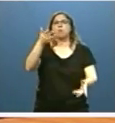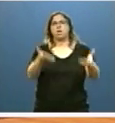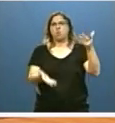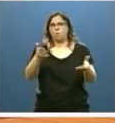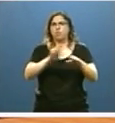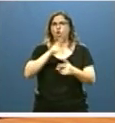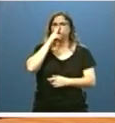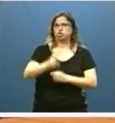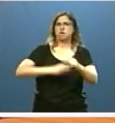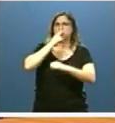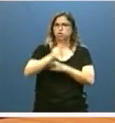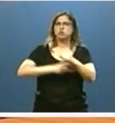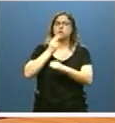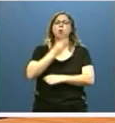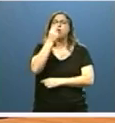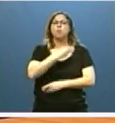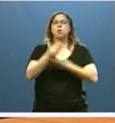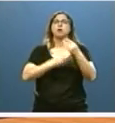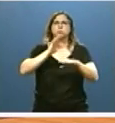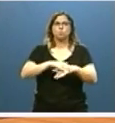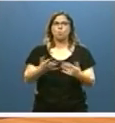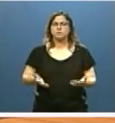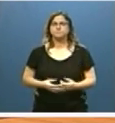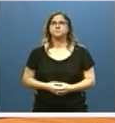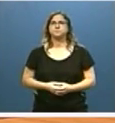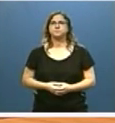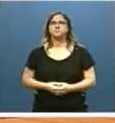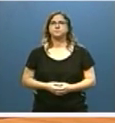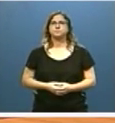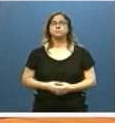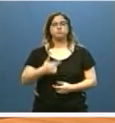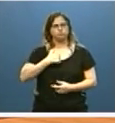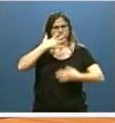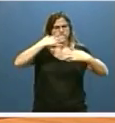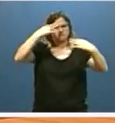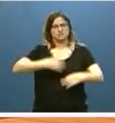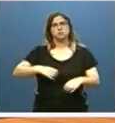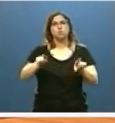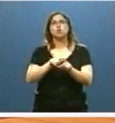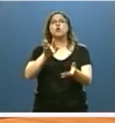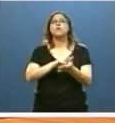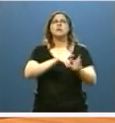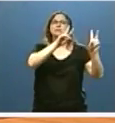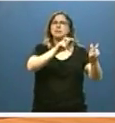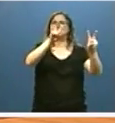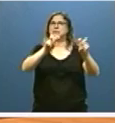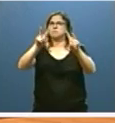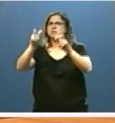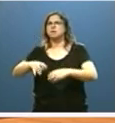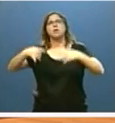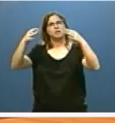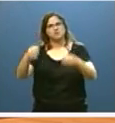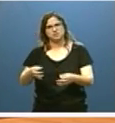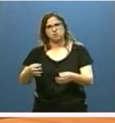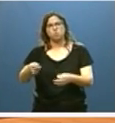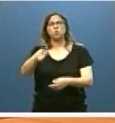cada dos años de sus compromisos de legislatura. Estoy convencido que en torno a estas cuestiones hay un